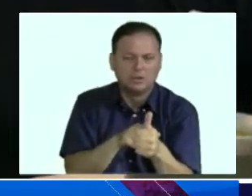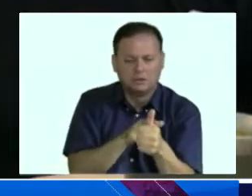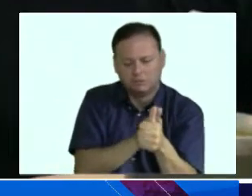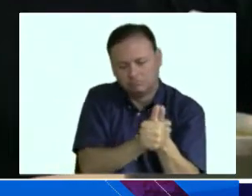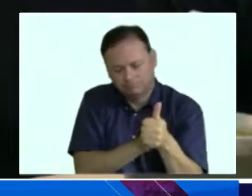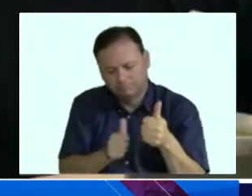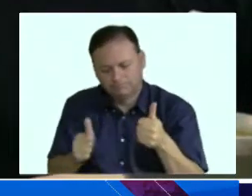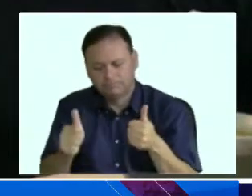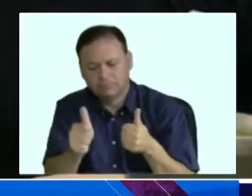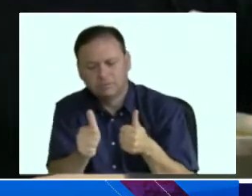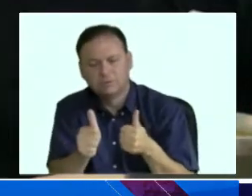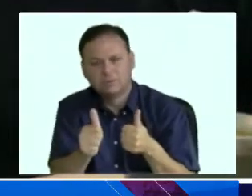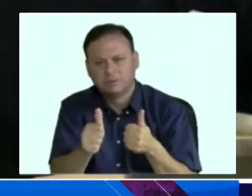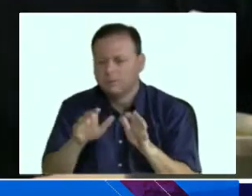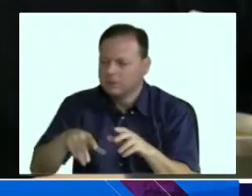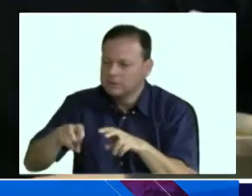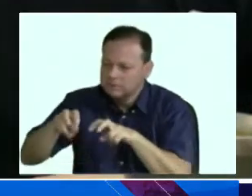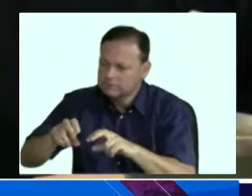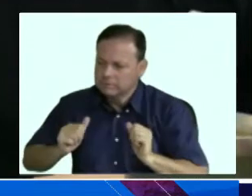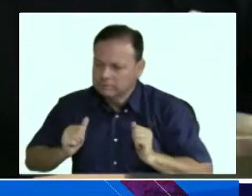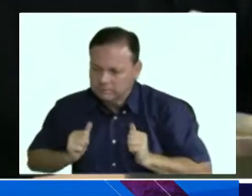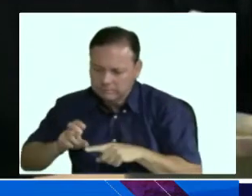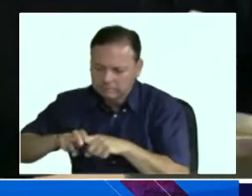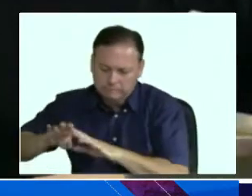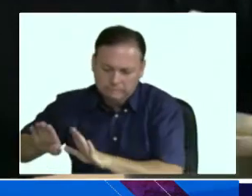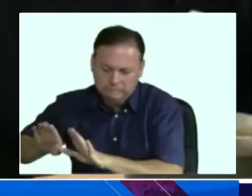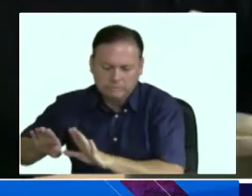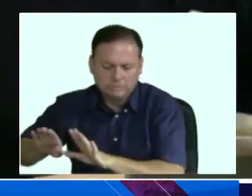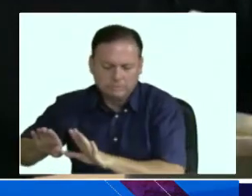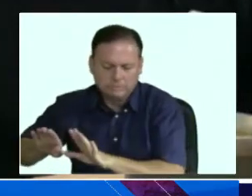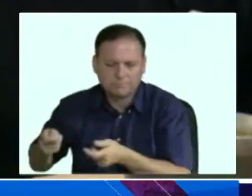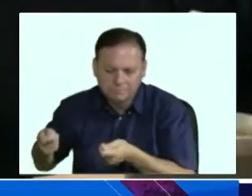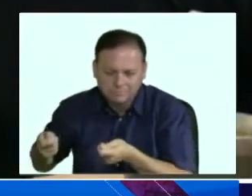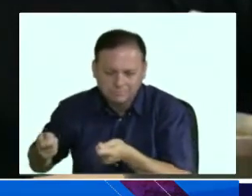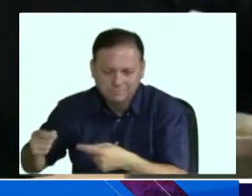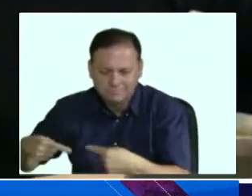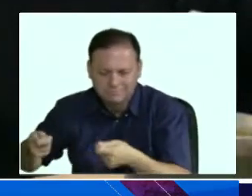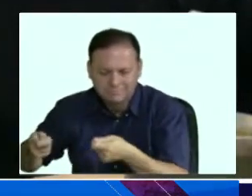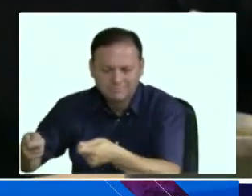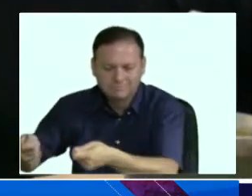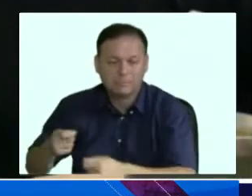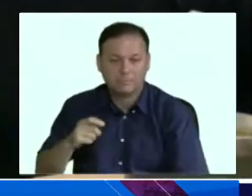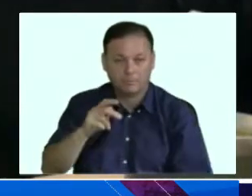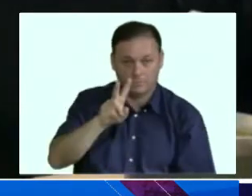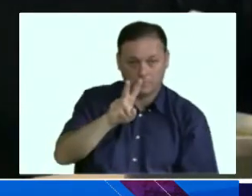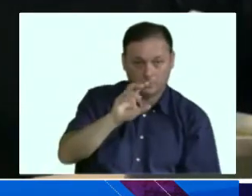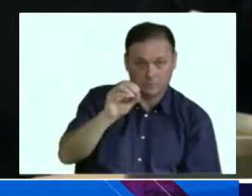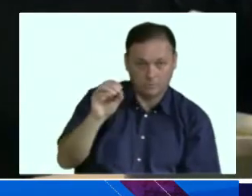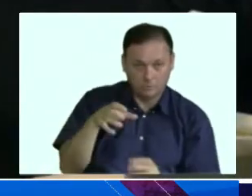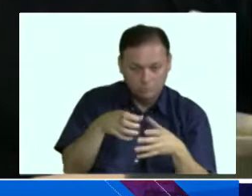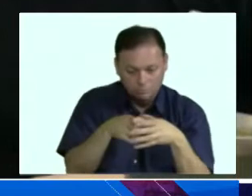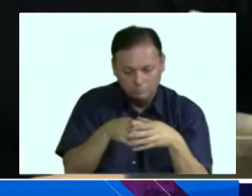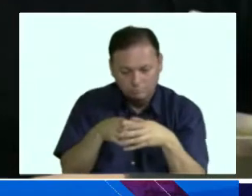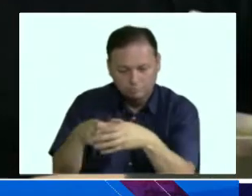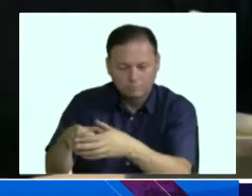esperar para el ingreso, ¿verdad? Entonces, como te digo, esto van a ser tanda de 200 personas y creemos que vamos a tener 10